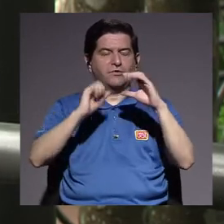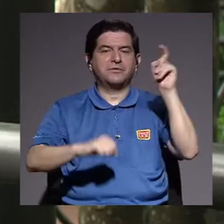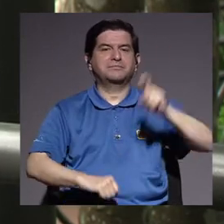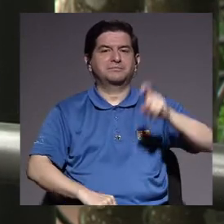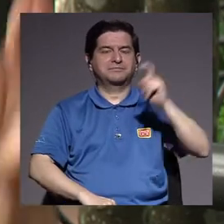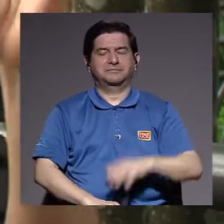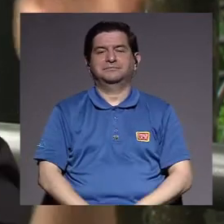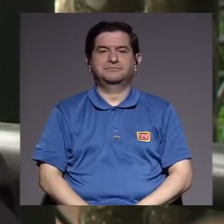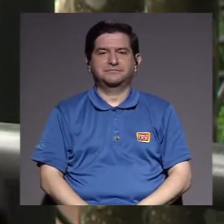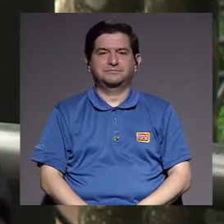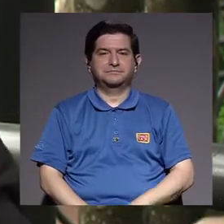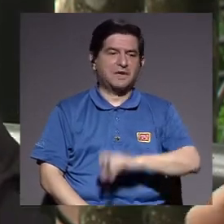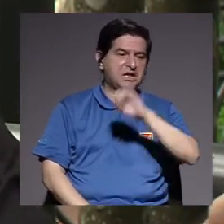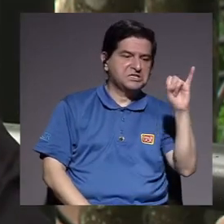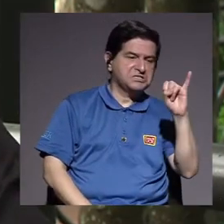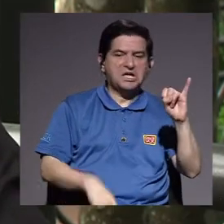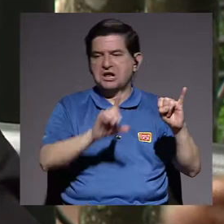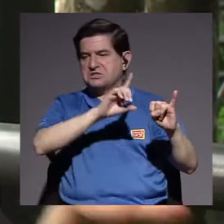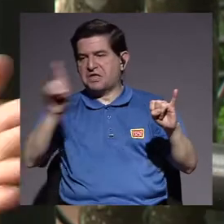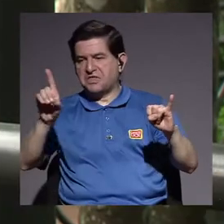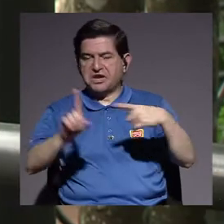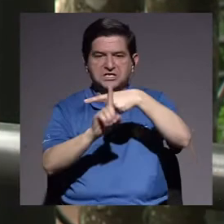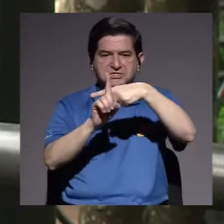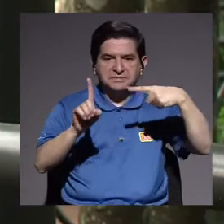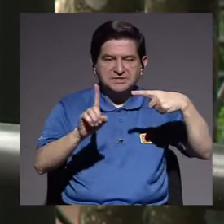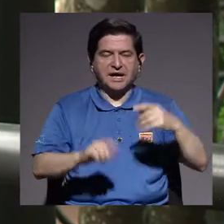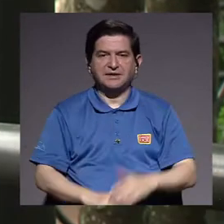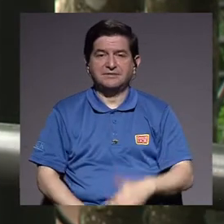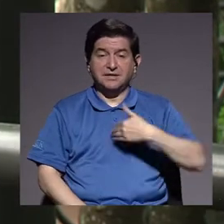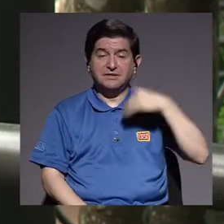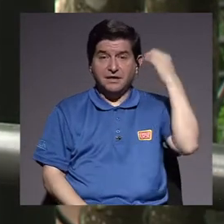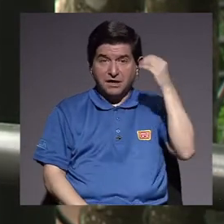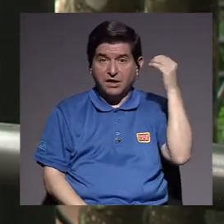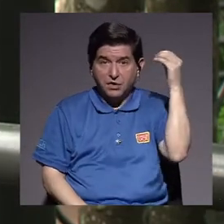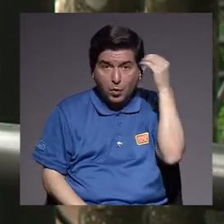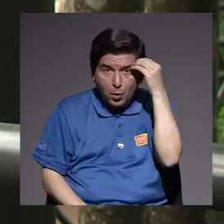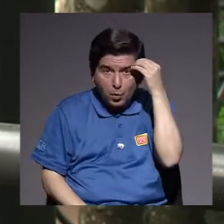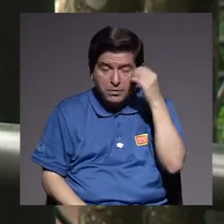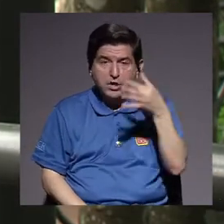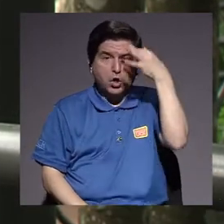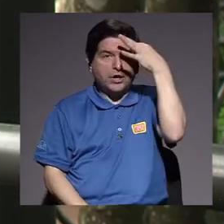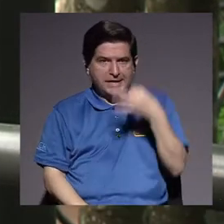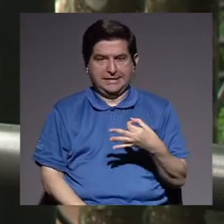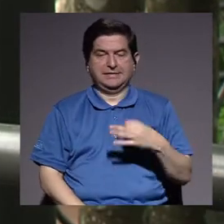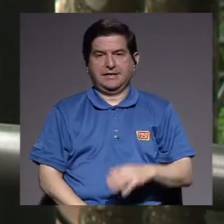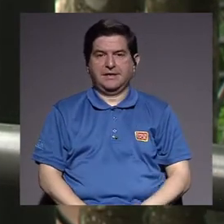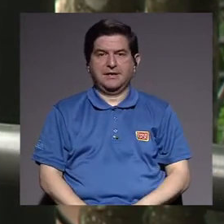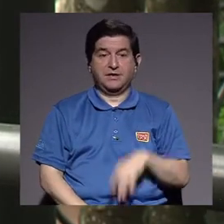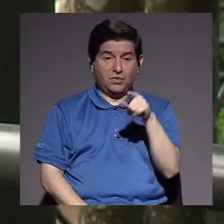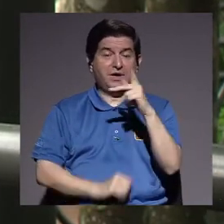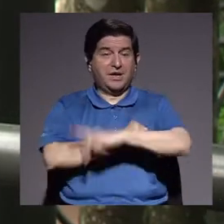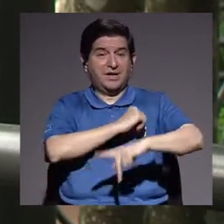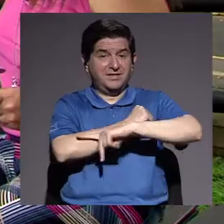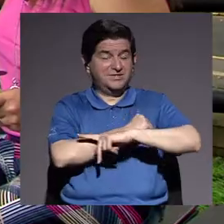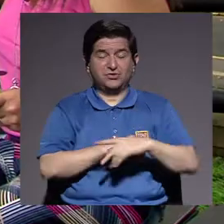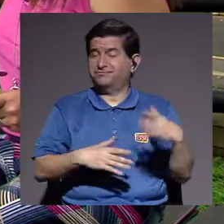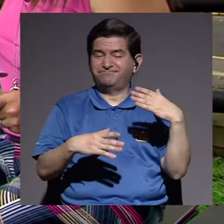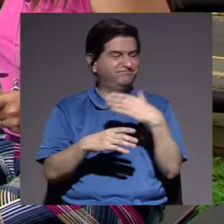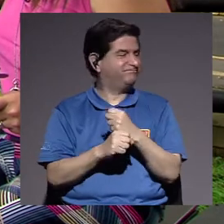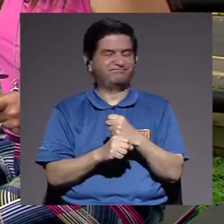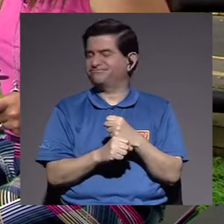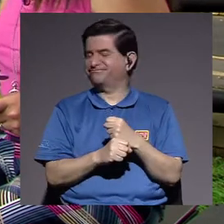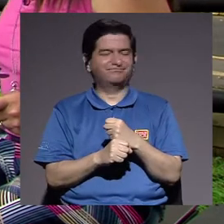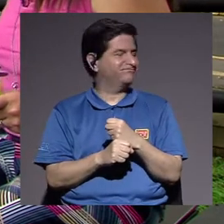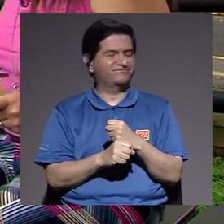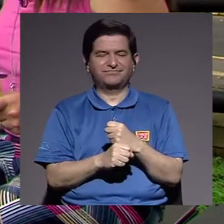comunicación. De la izquierda, a la derecha, al medio. tener una opinión. Para tener una opinión en criterio. Y esto en el país no se